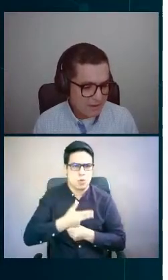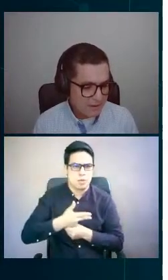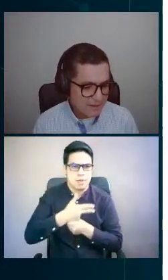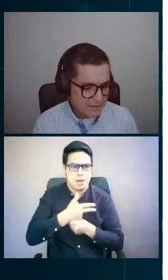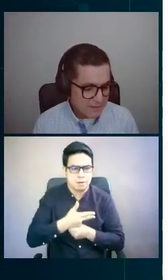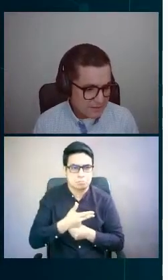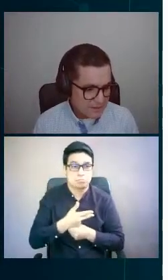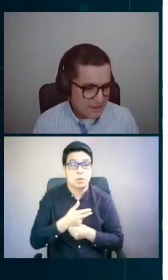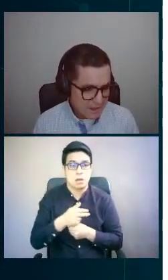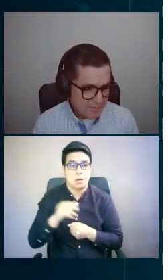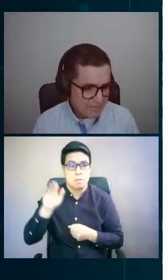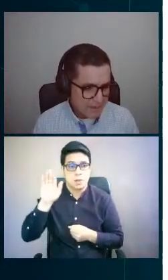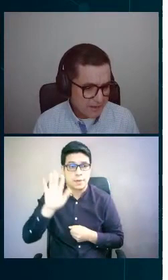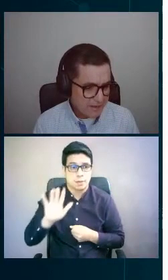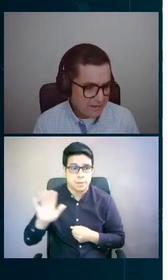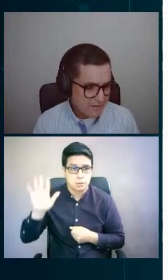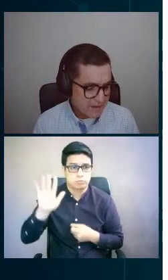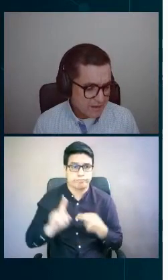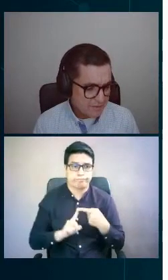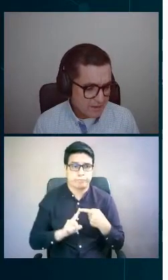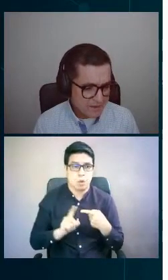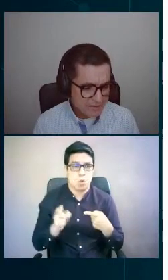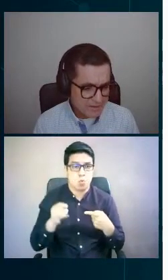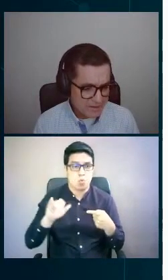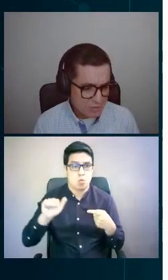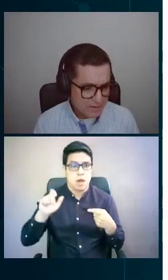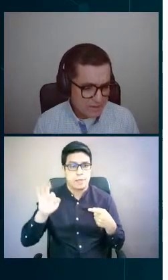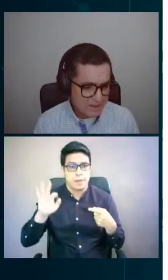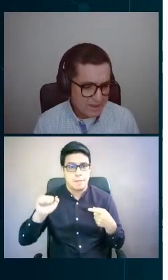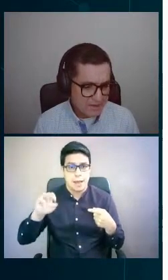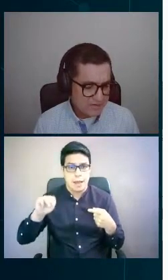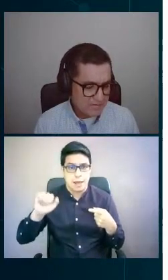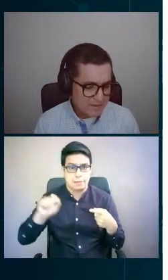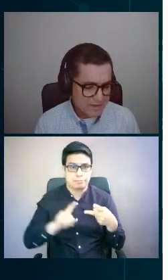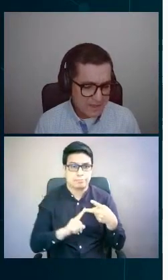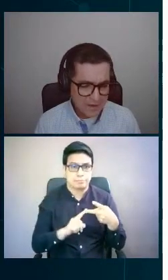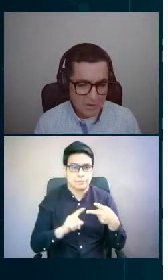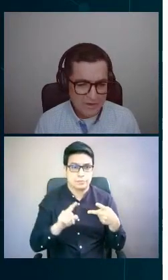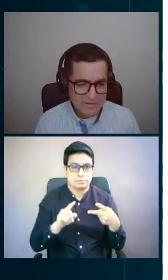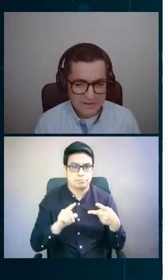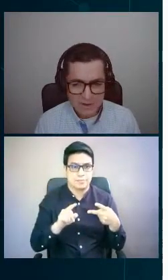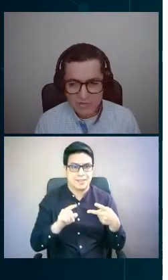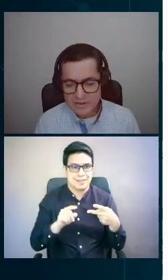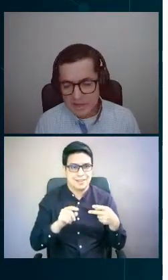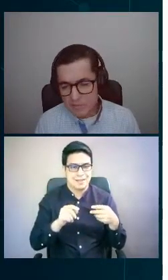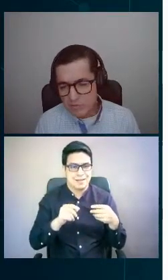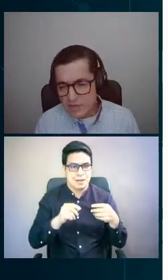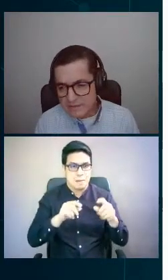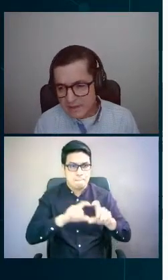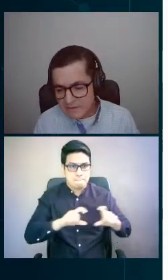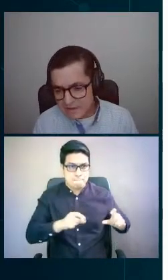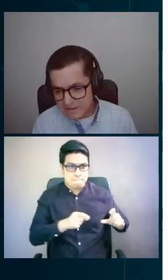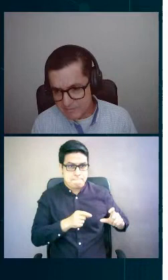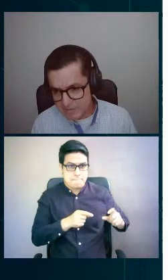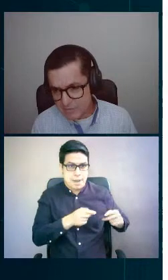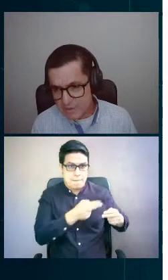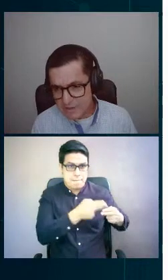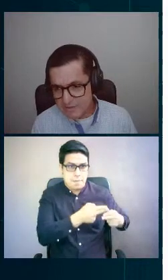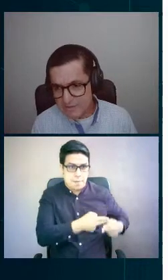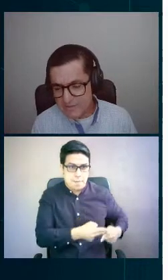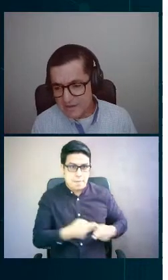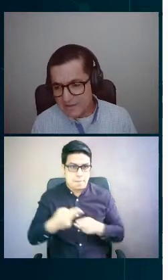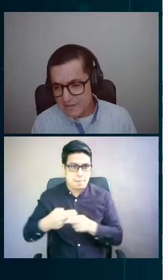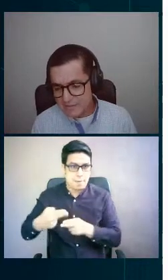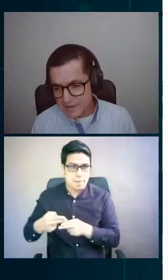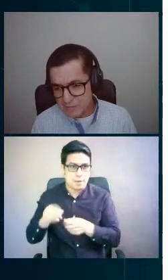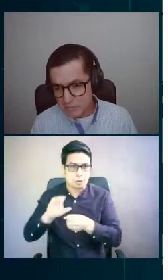Guatemala, que es la capital, Zacatepeque, Escuintla, Chimaltenango y Santa Rosa. Tenemos una tasa de crecimiento